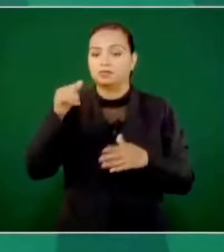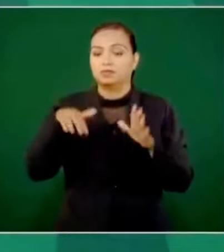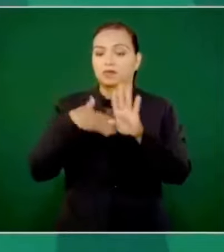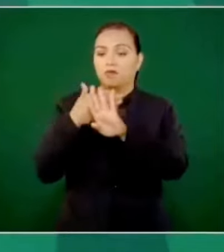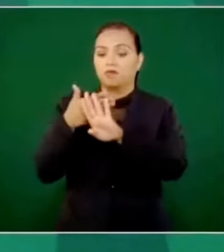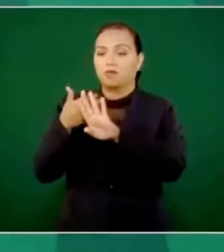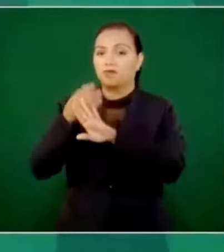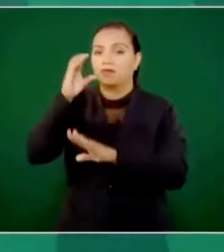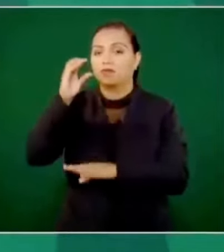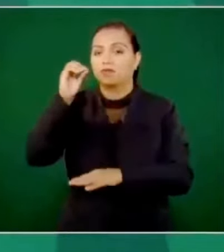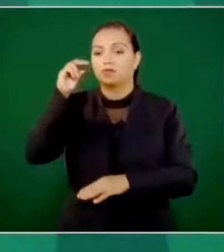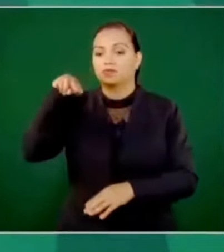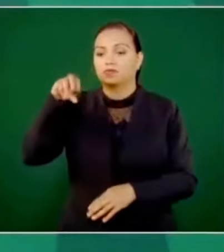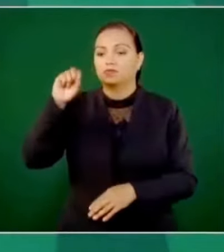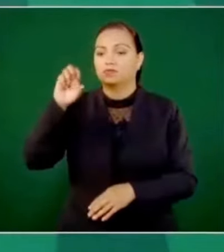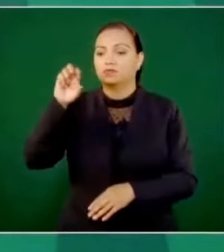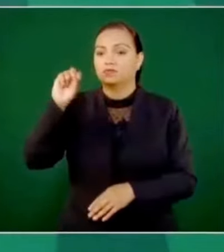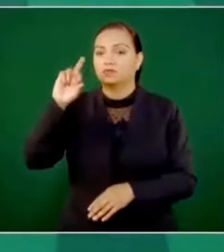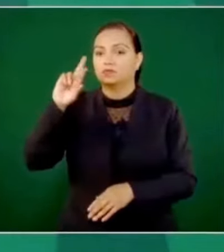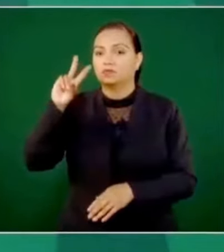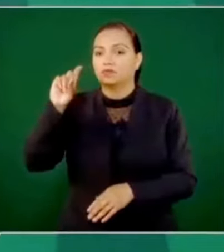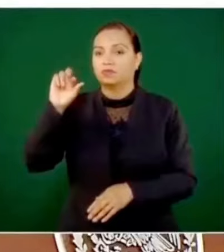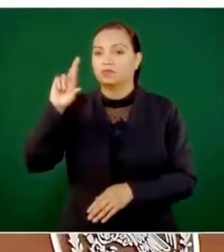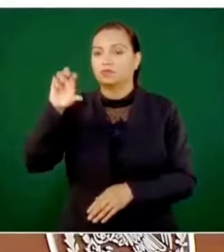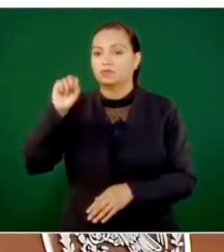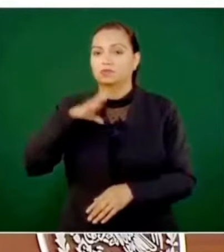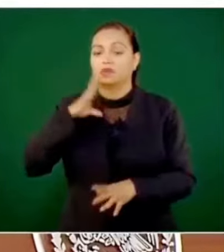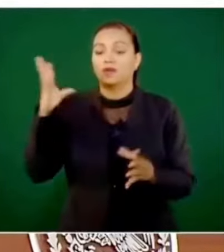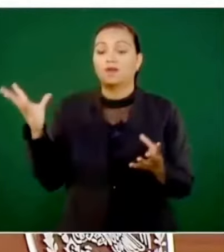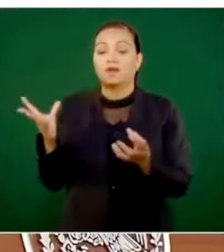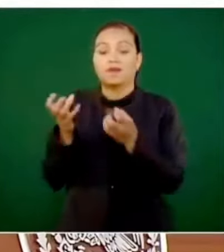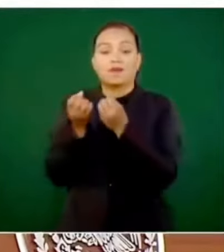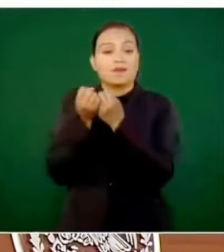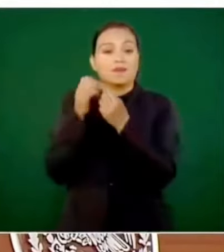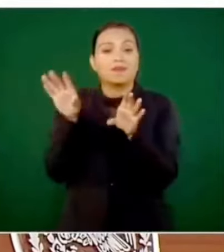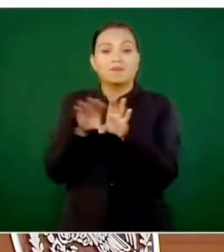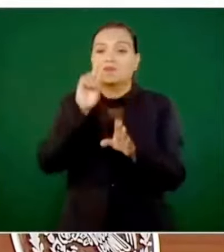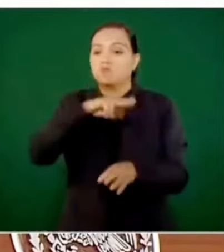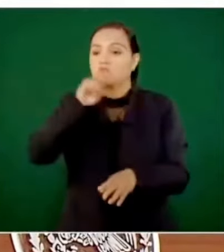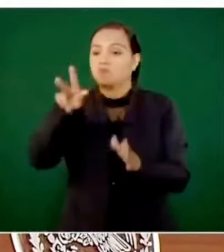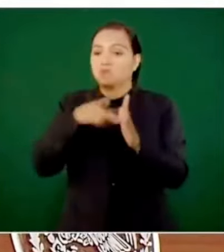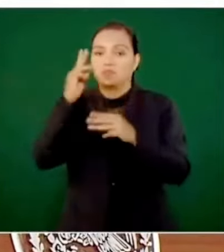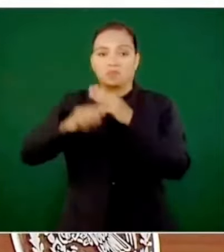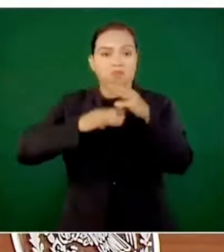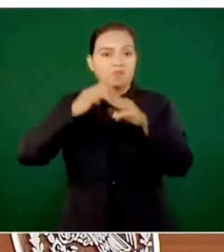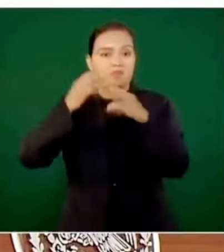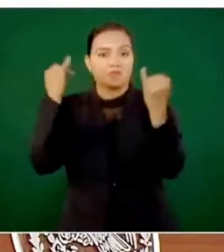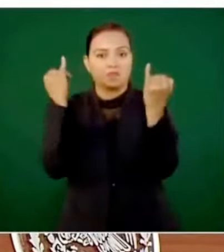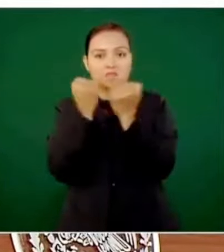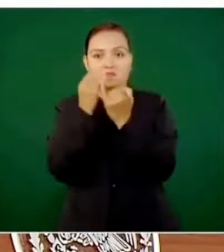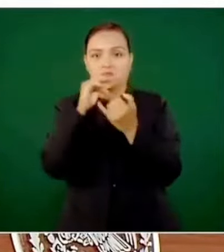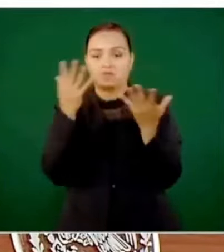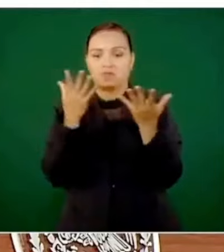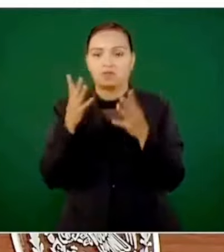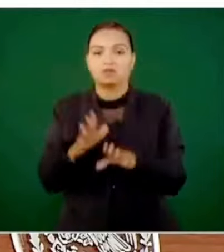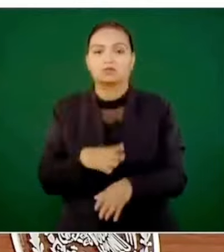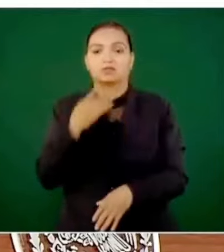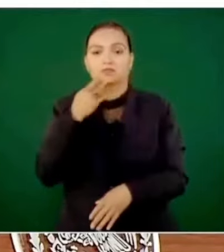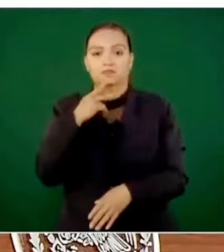como ningún otro en el mundo, una excepcional hazaña,